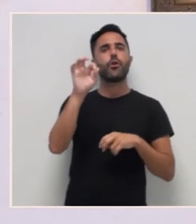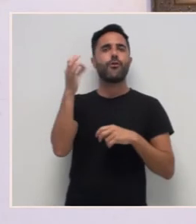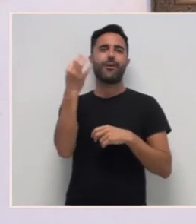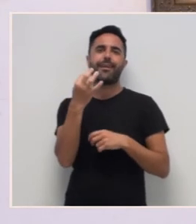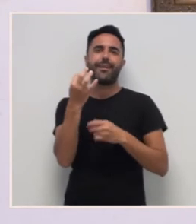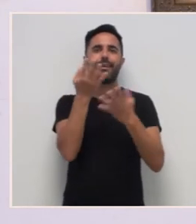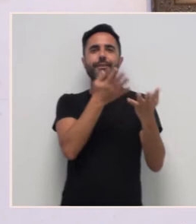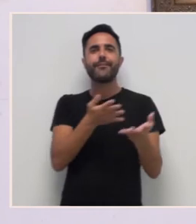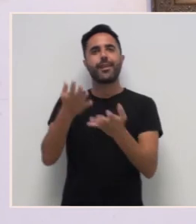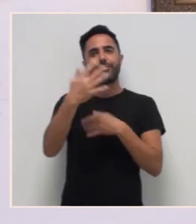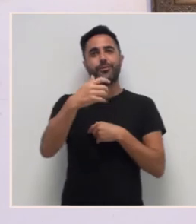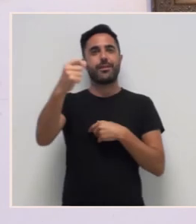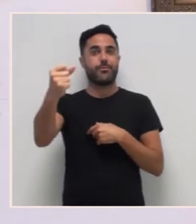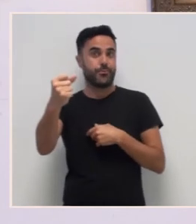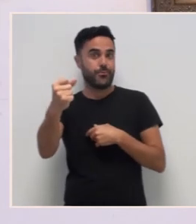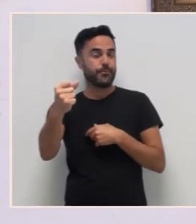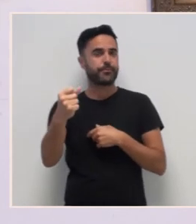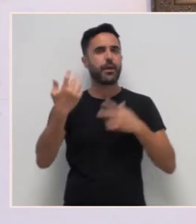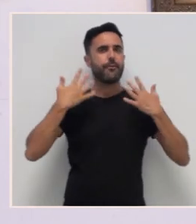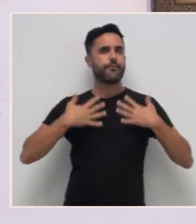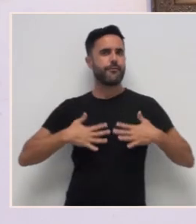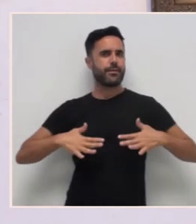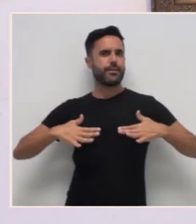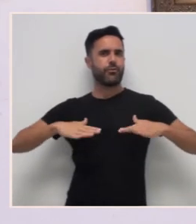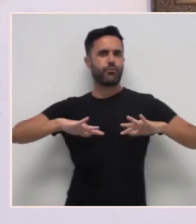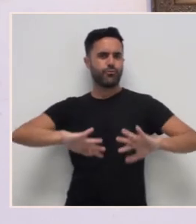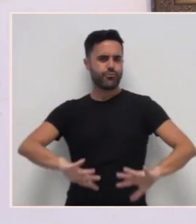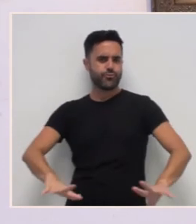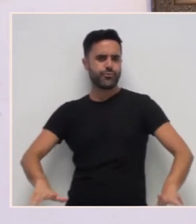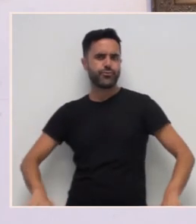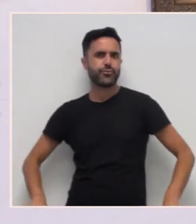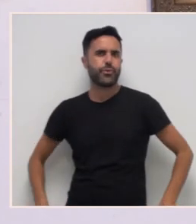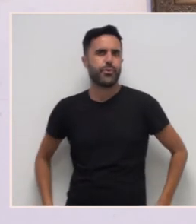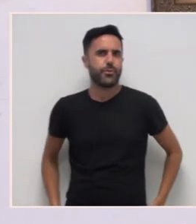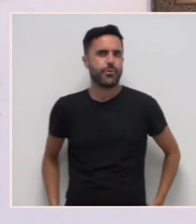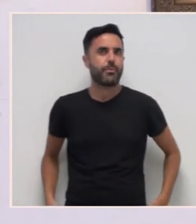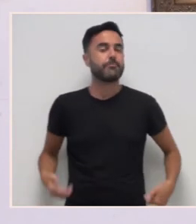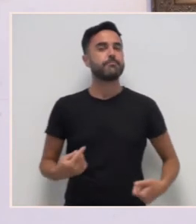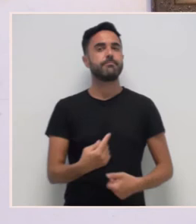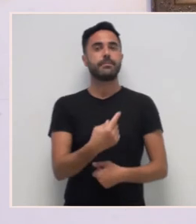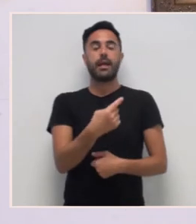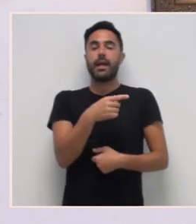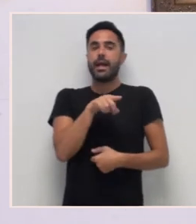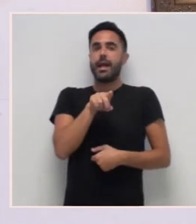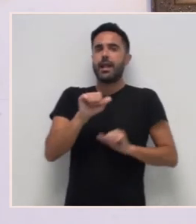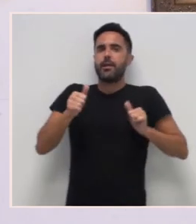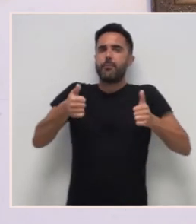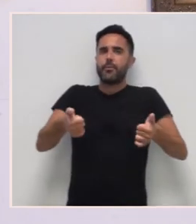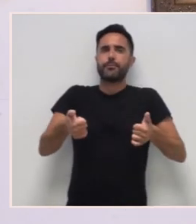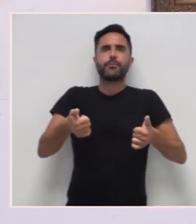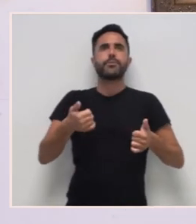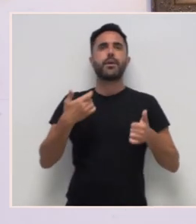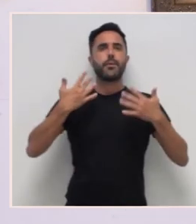'Hara. Todos estes vestidos de crinolina, de grandes volúmes, e lo que introduzo que fose o vestido totalmente prano